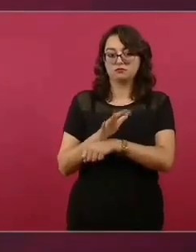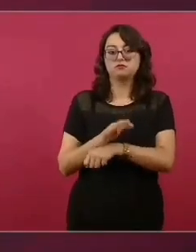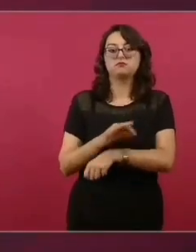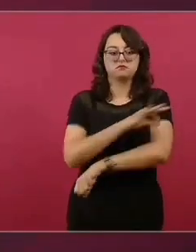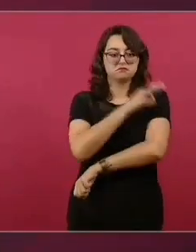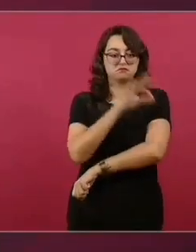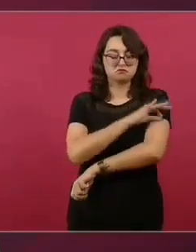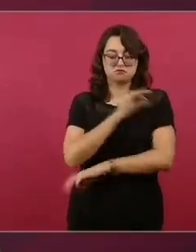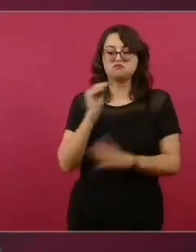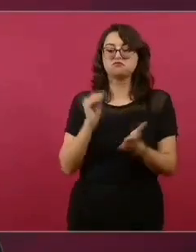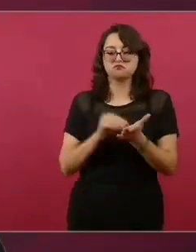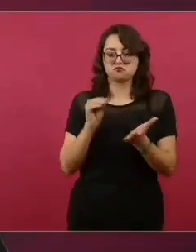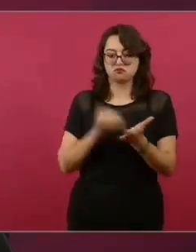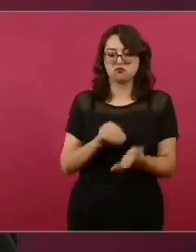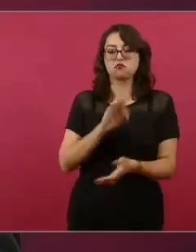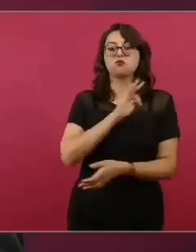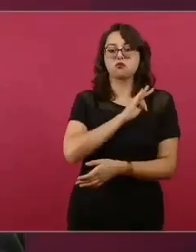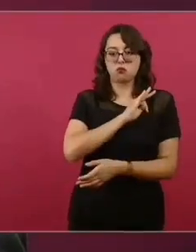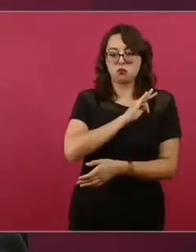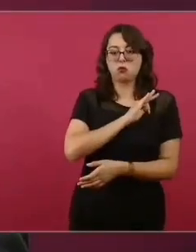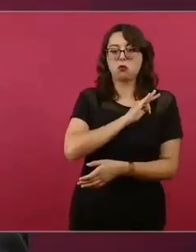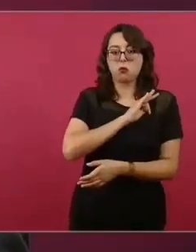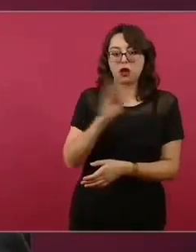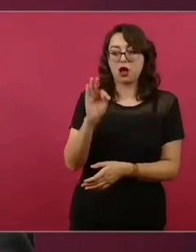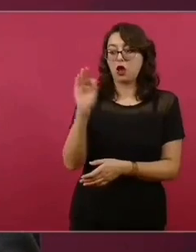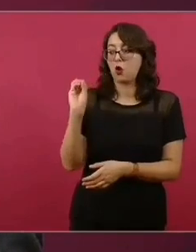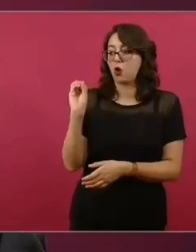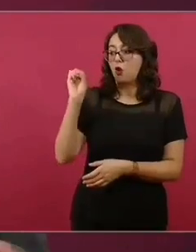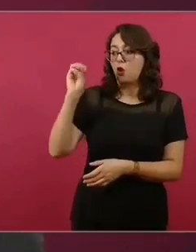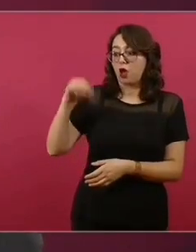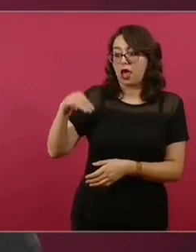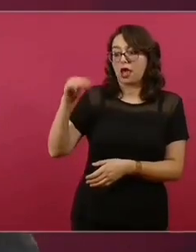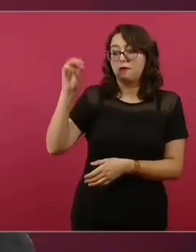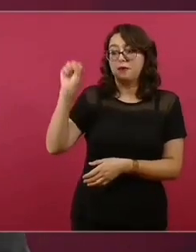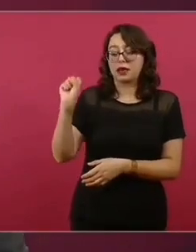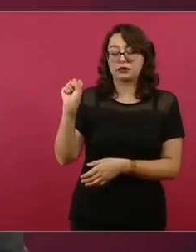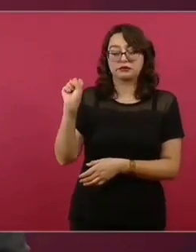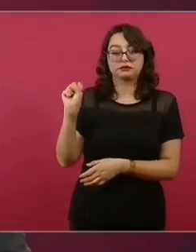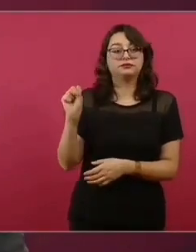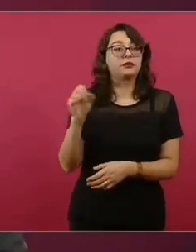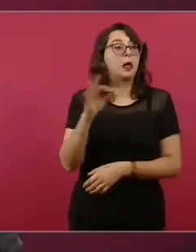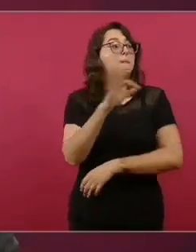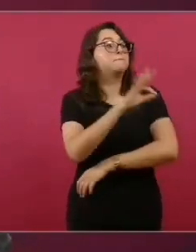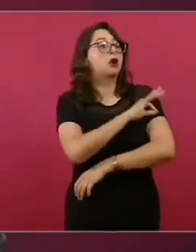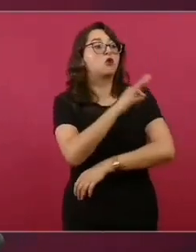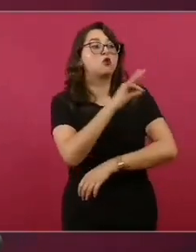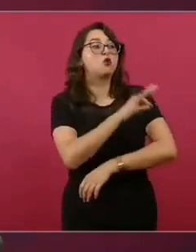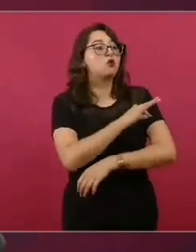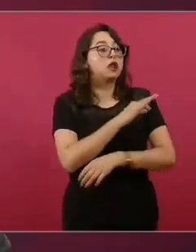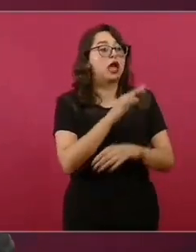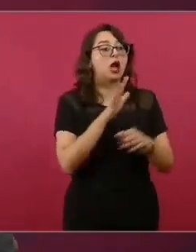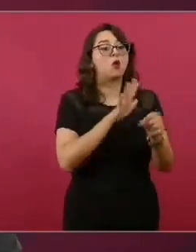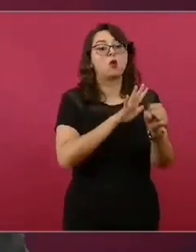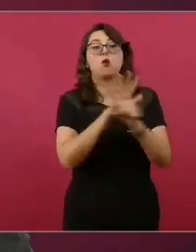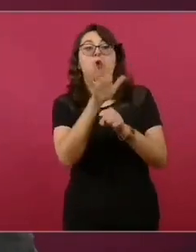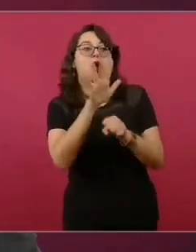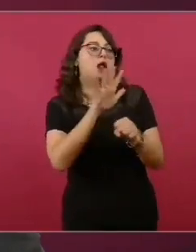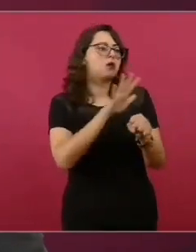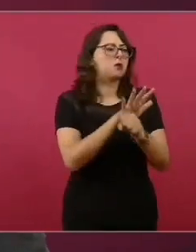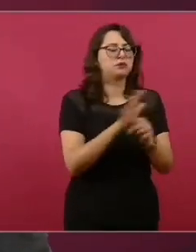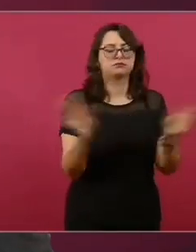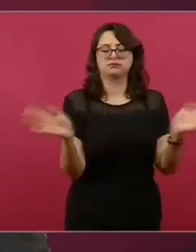efectivas y la OMS no hace una recomendación de privilegiar algún tipo específico de vacunas, sino